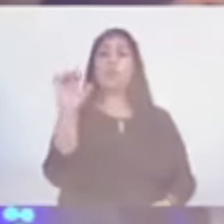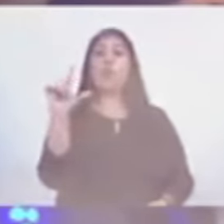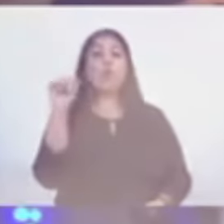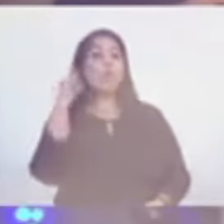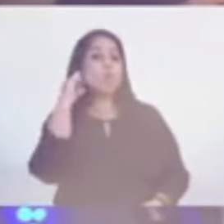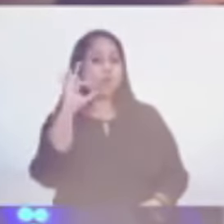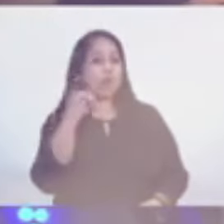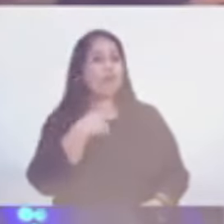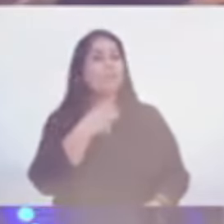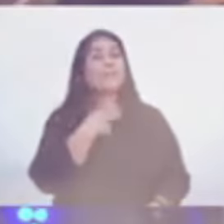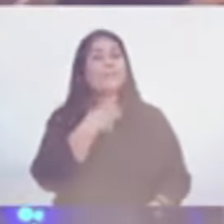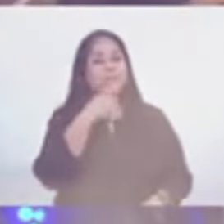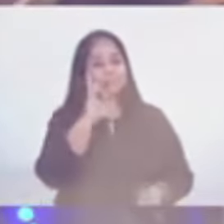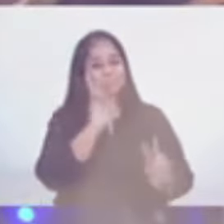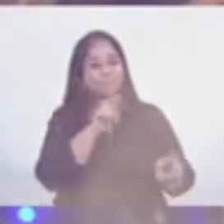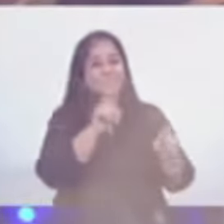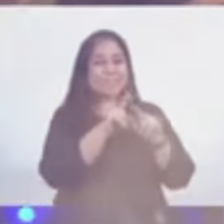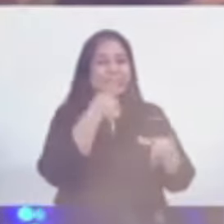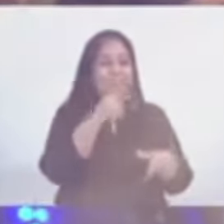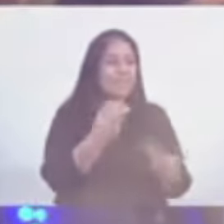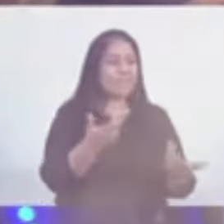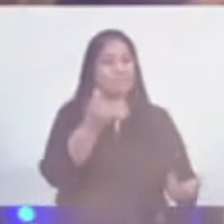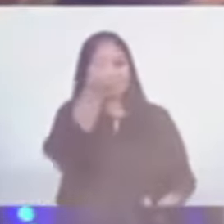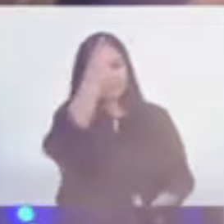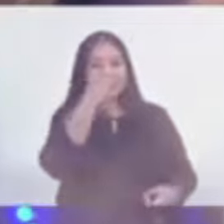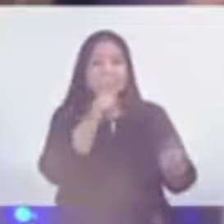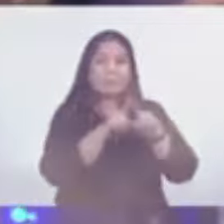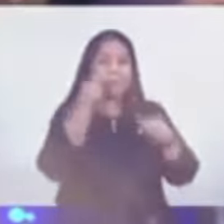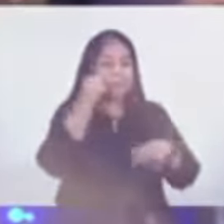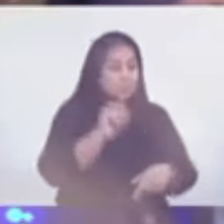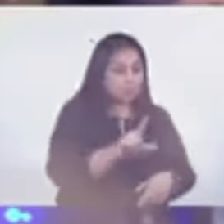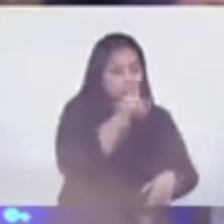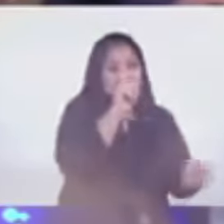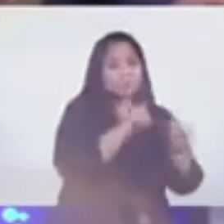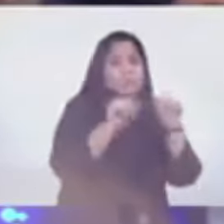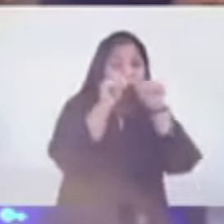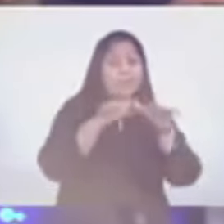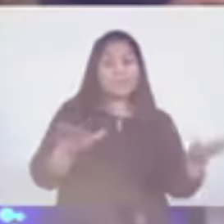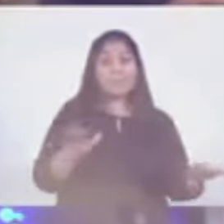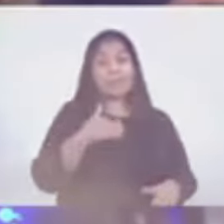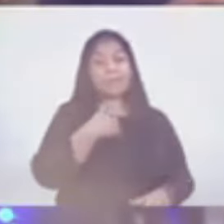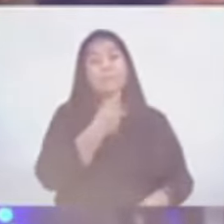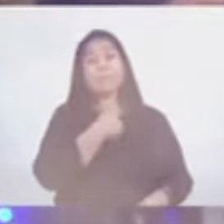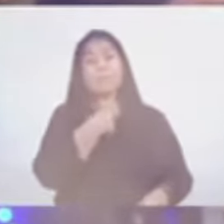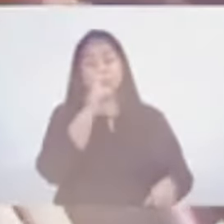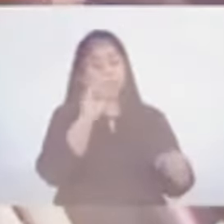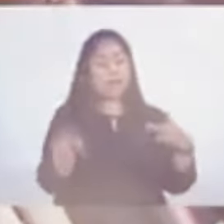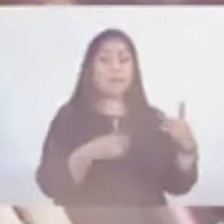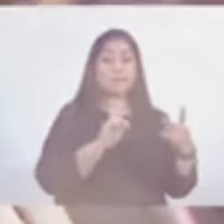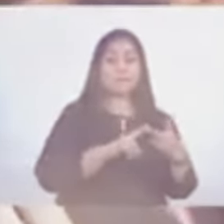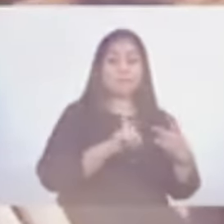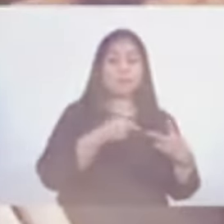Me atraía la, entender las costumbres animales. Lo segundo,